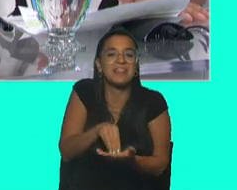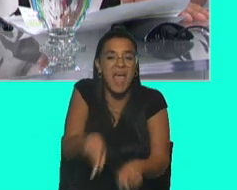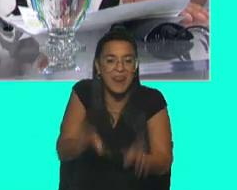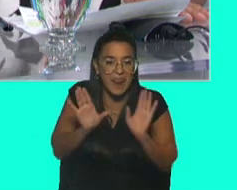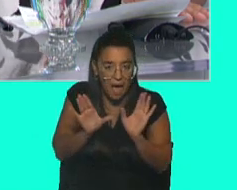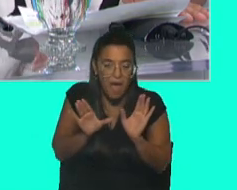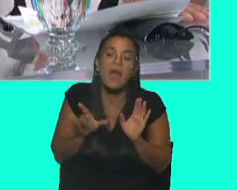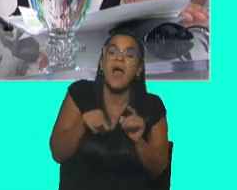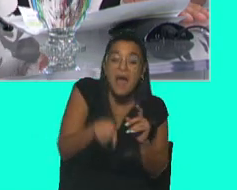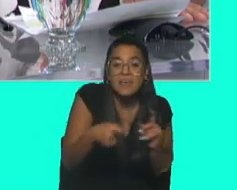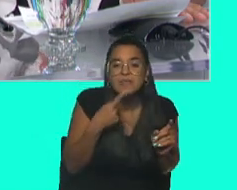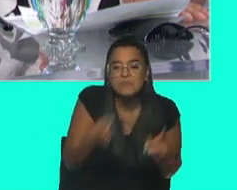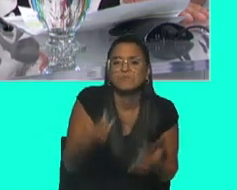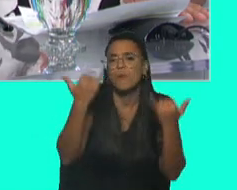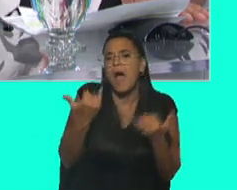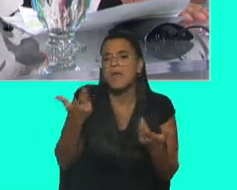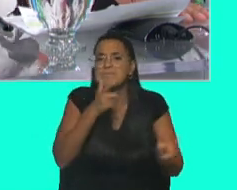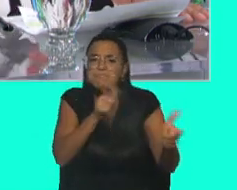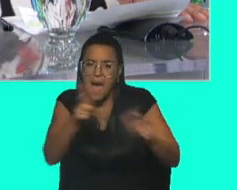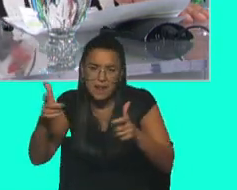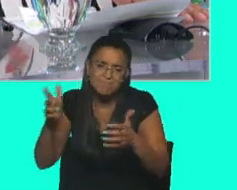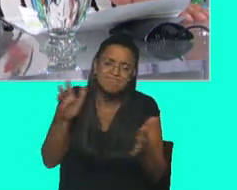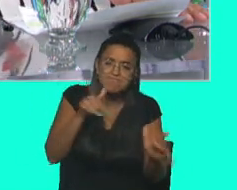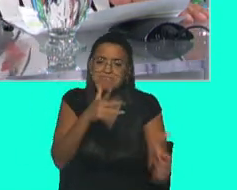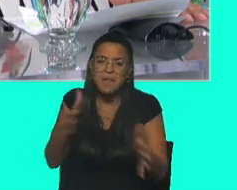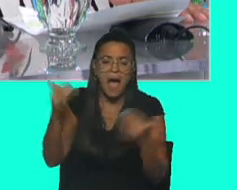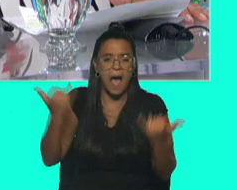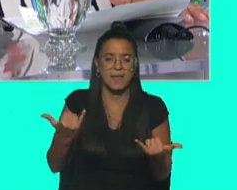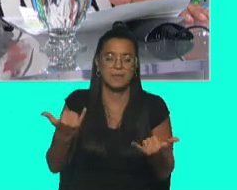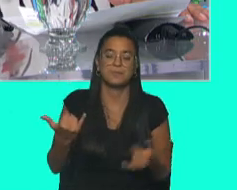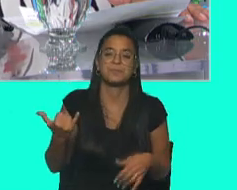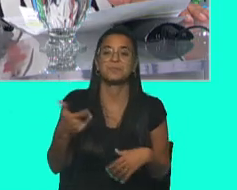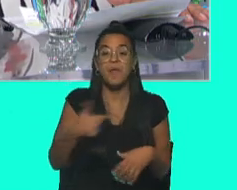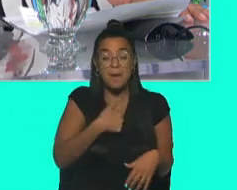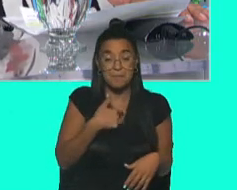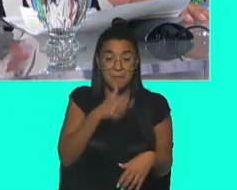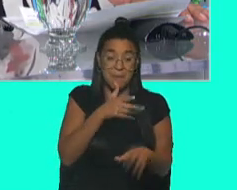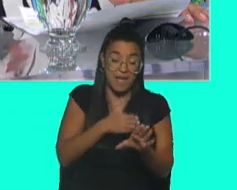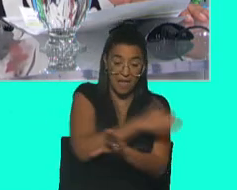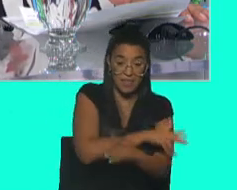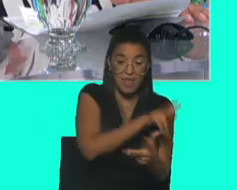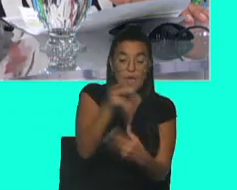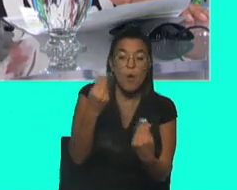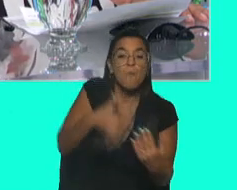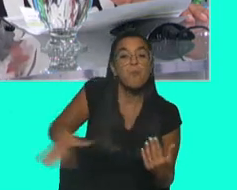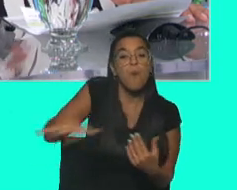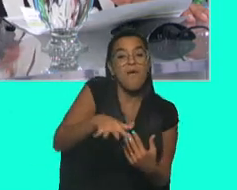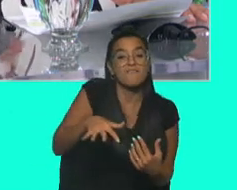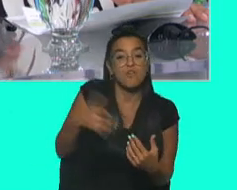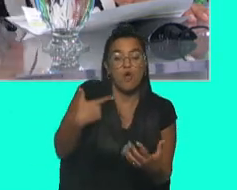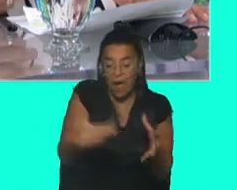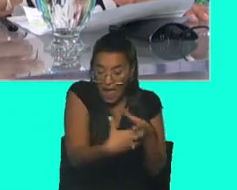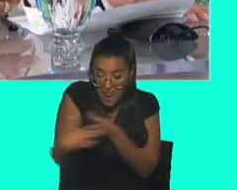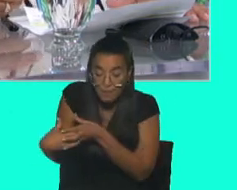ese sentido podemos encontrar todas las similitudes. Lo que decías recién, que me parecía que refería a los pueblos en